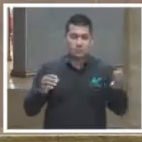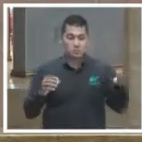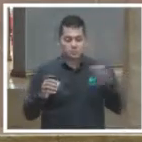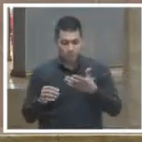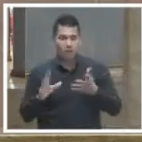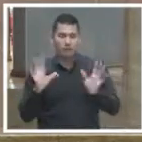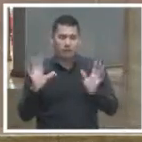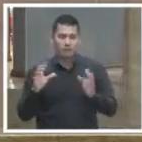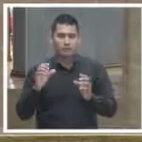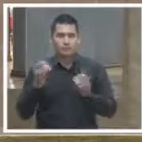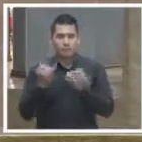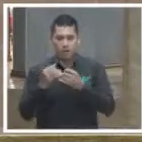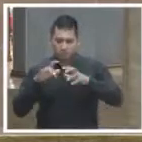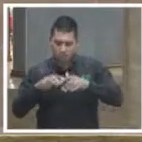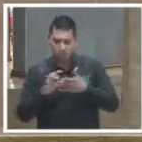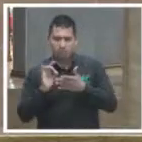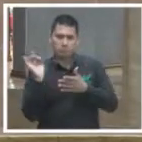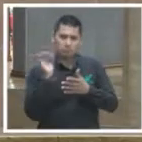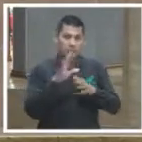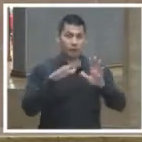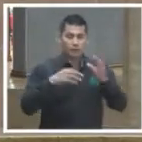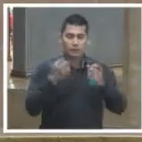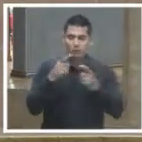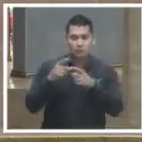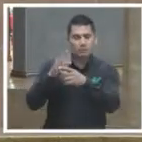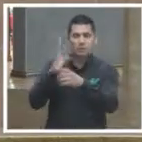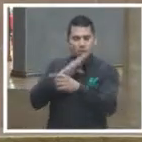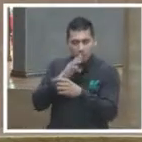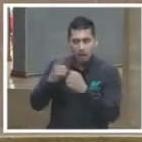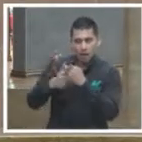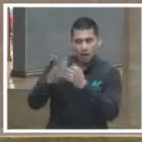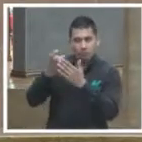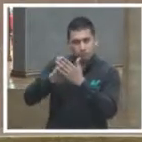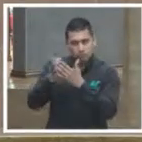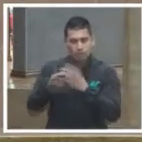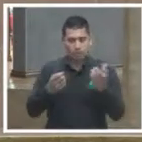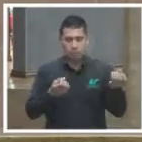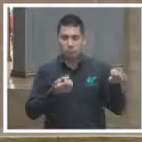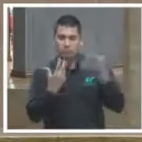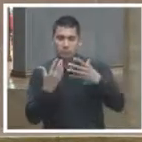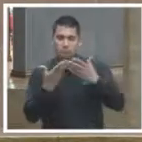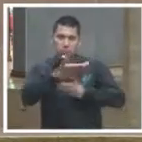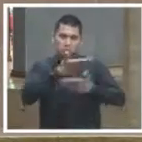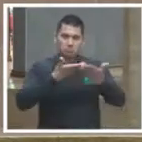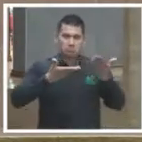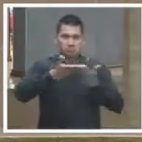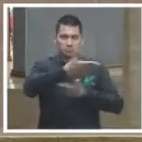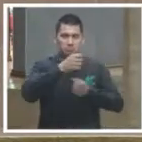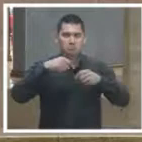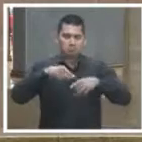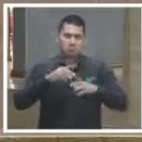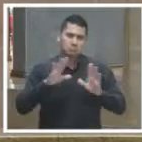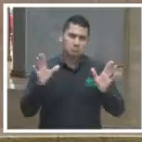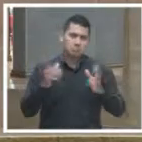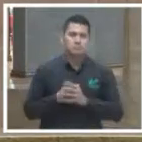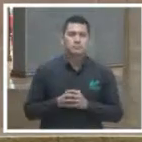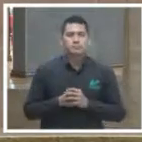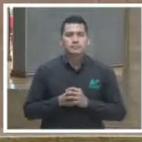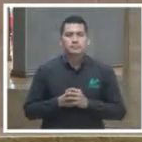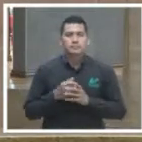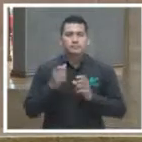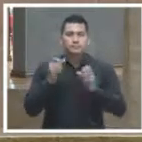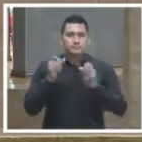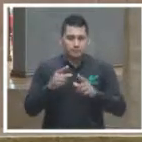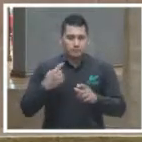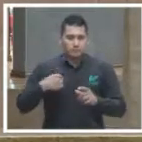como me refería hacen alguna crítica y todo eso ya es una forma de retroalimentación y vamos